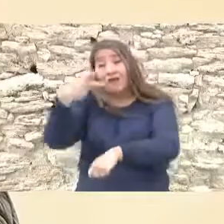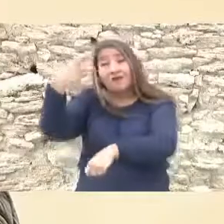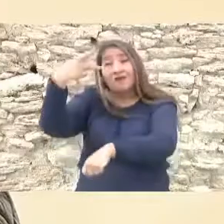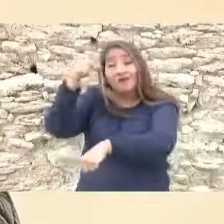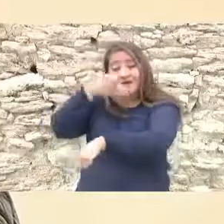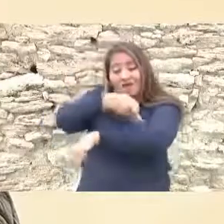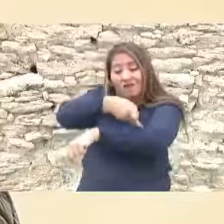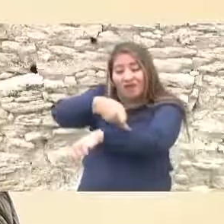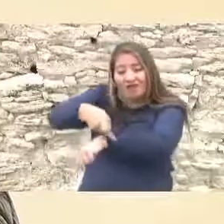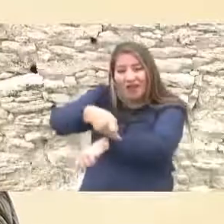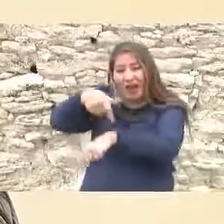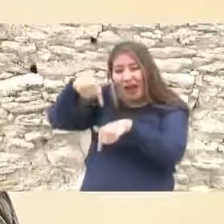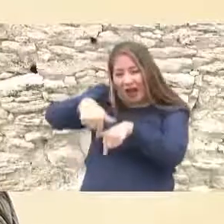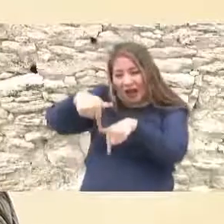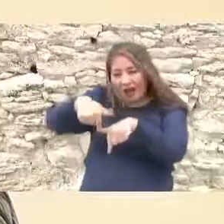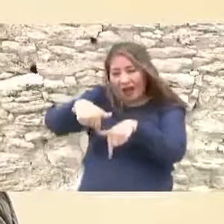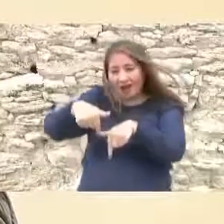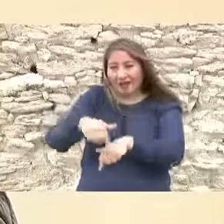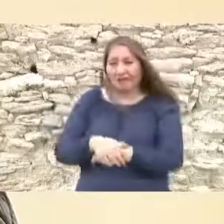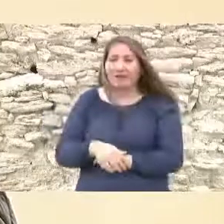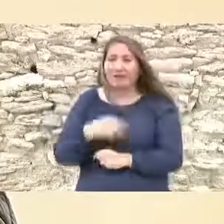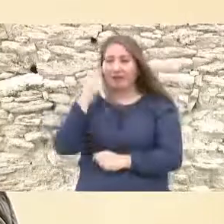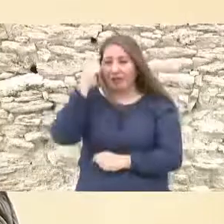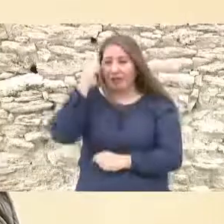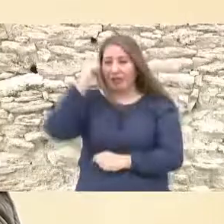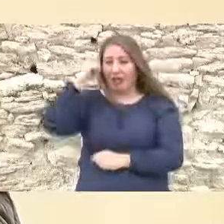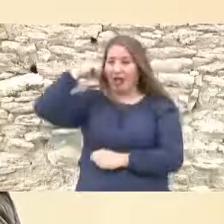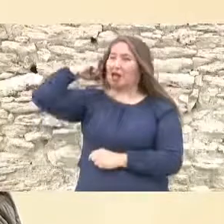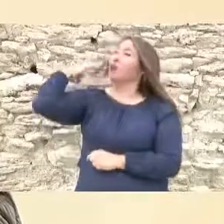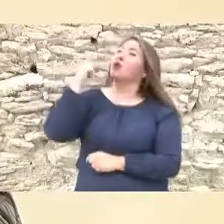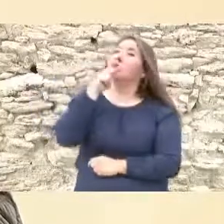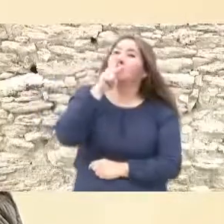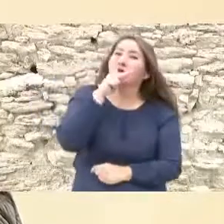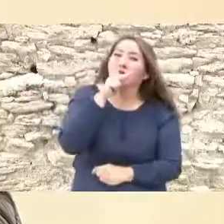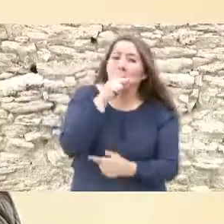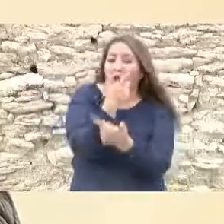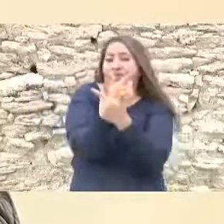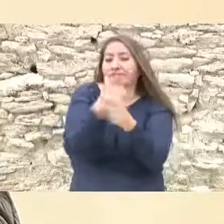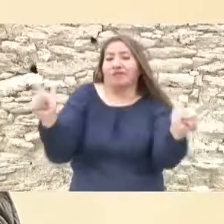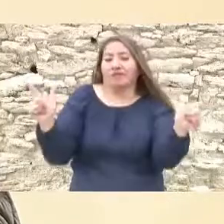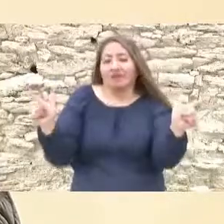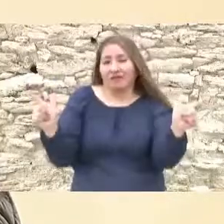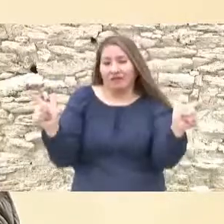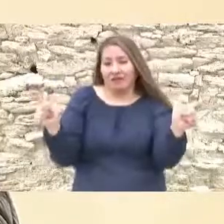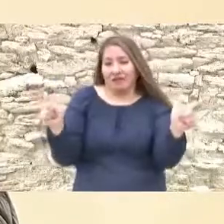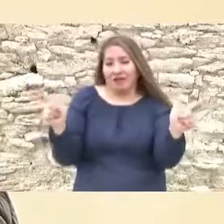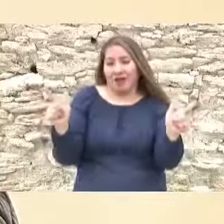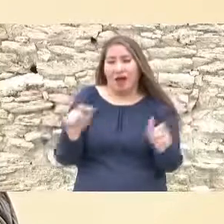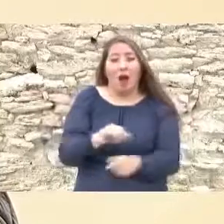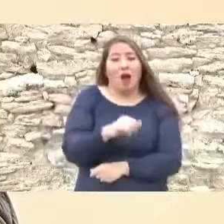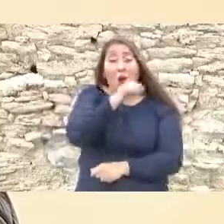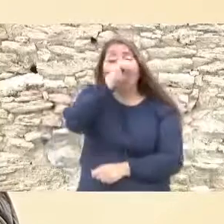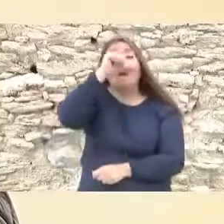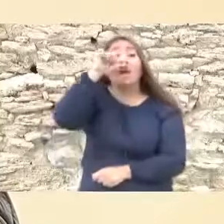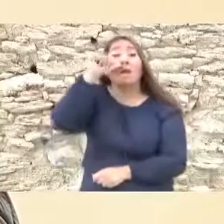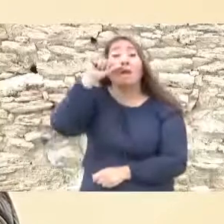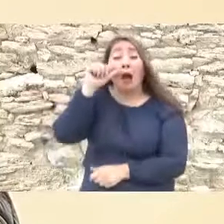lo que aquí se mencionó mi papá era liberal era juarista